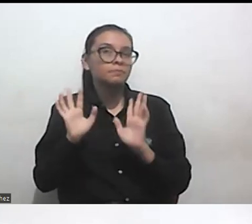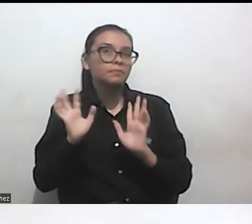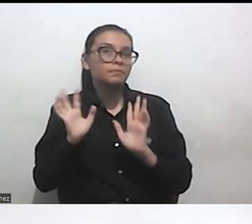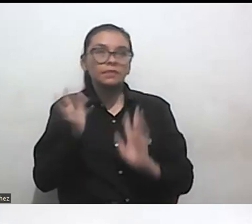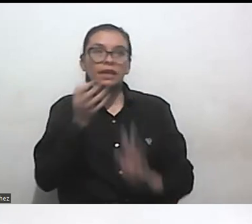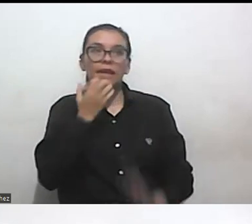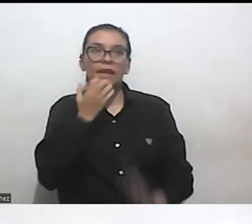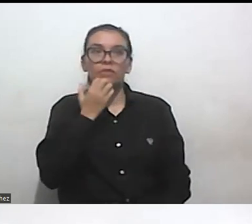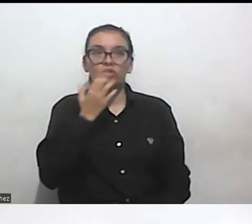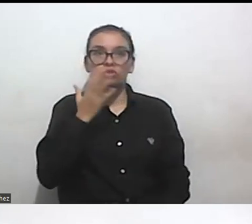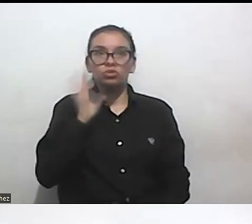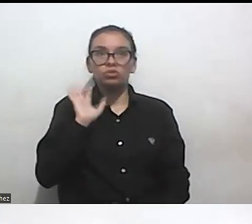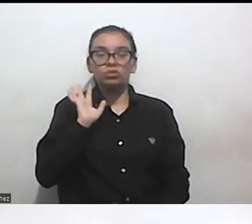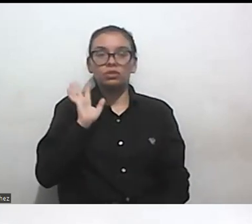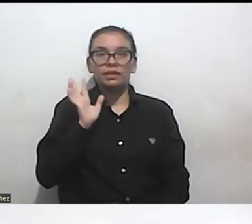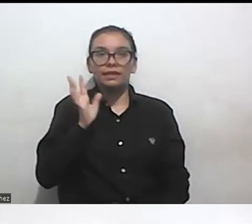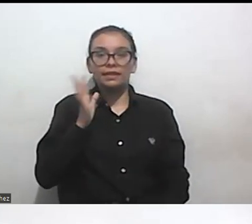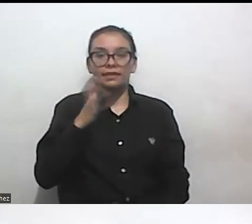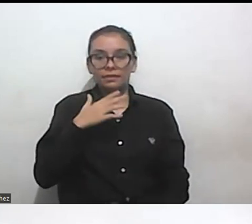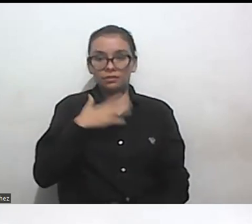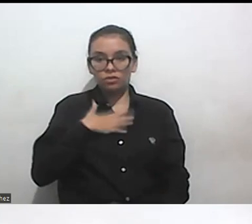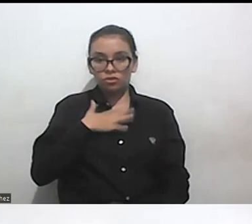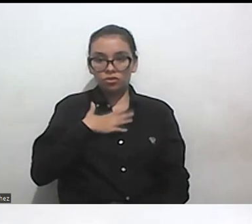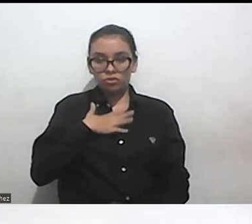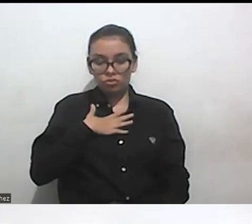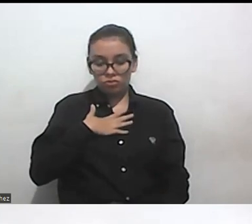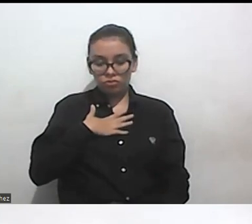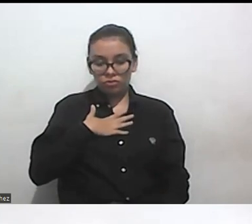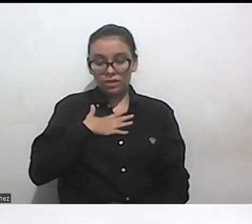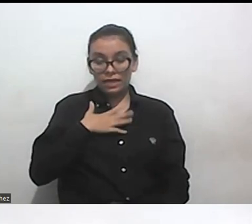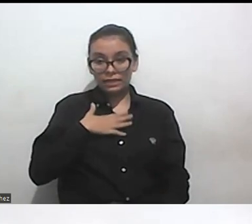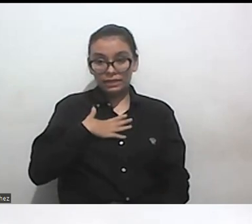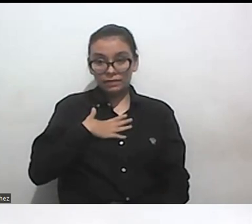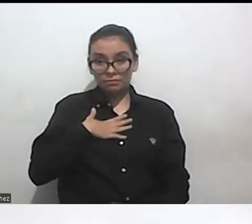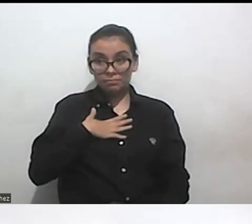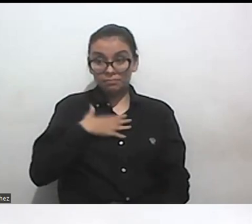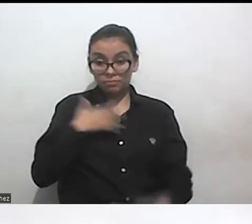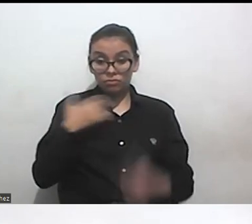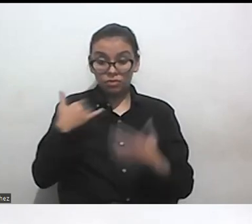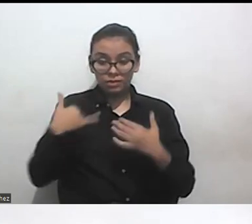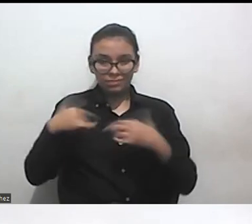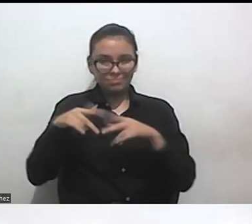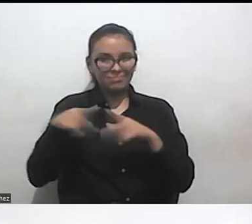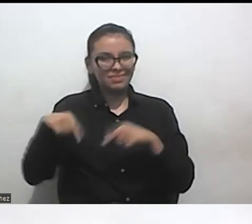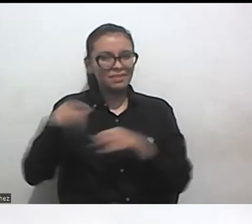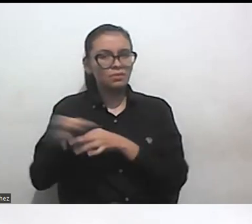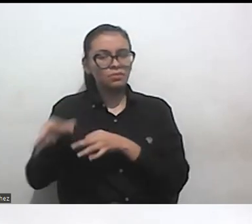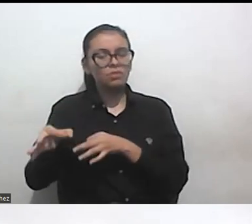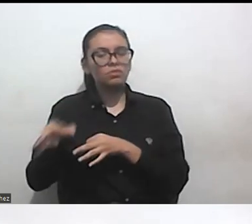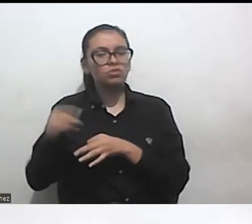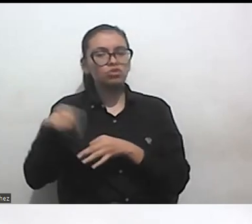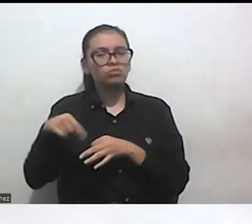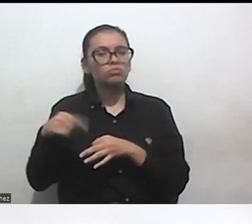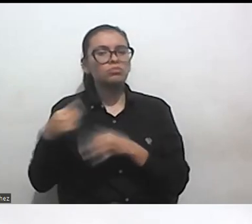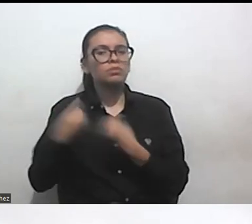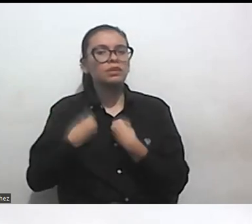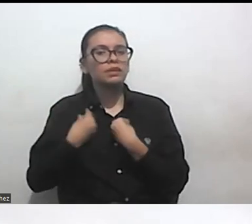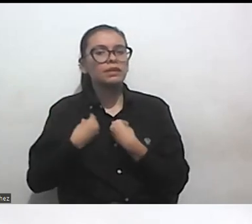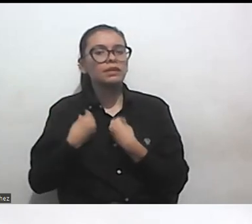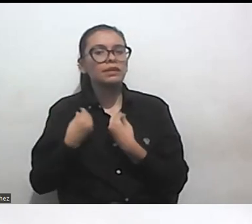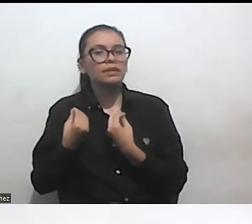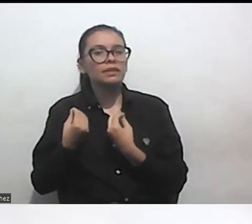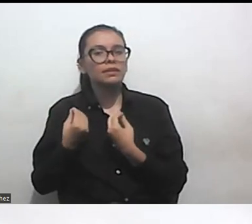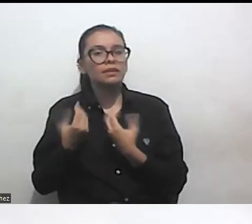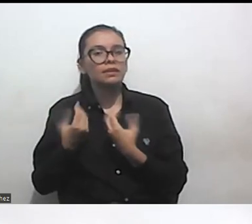yo acá estoy explicando para que para que hay hay hay